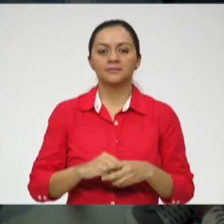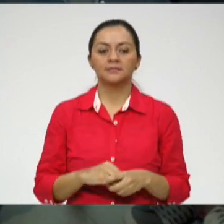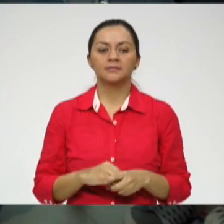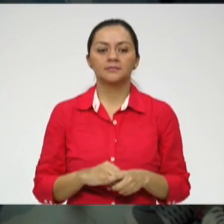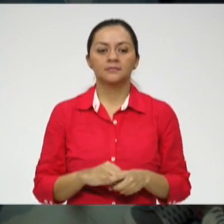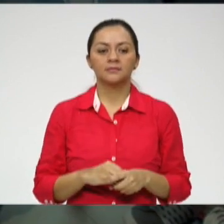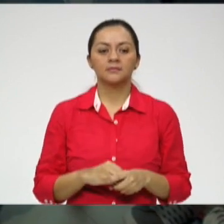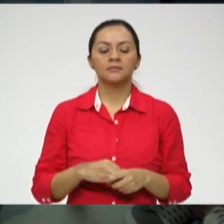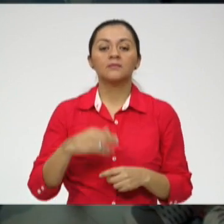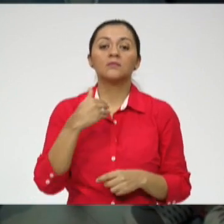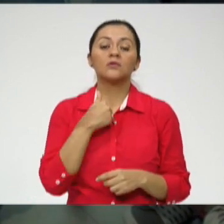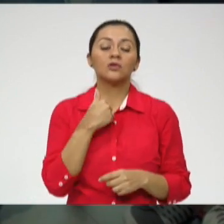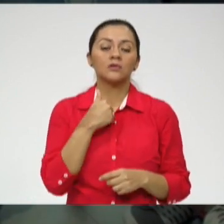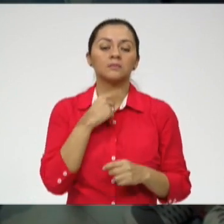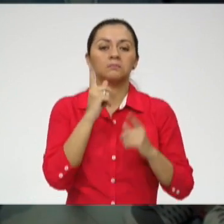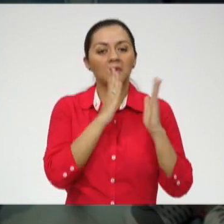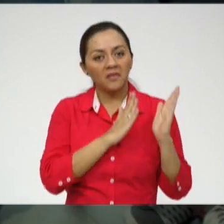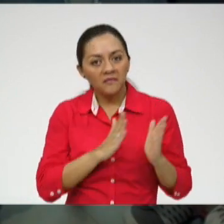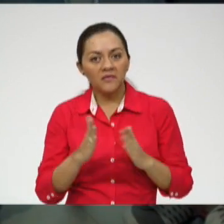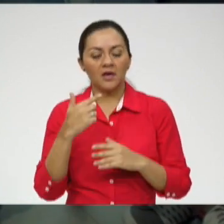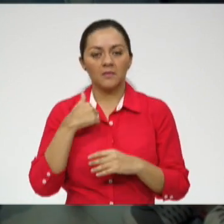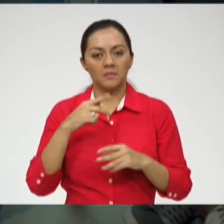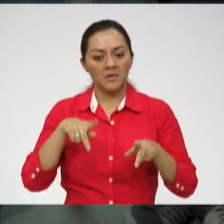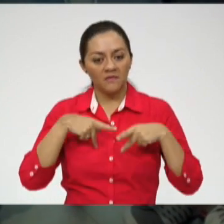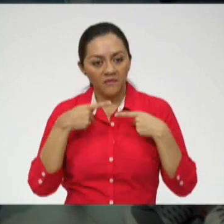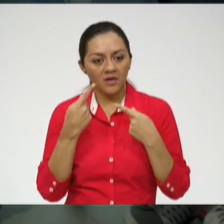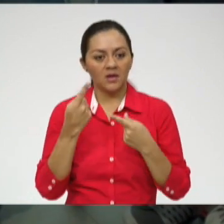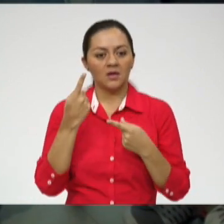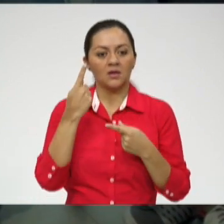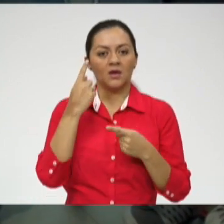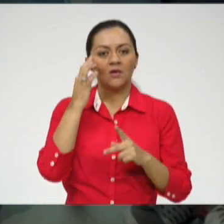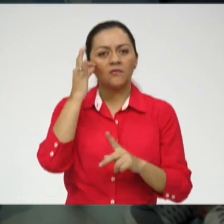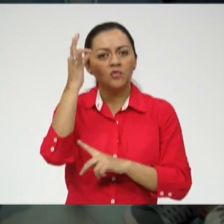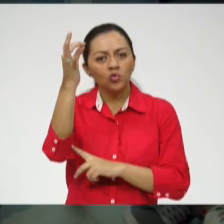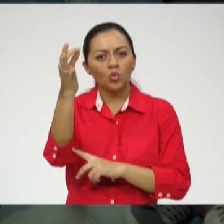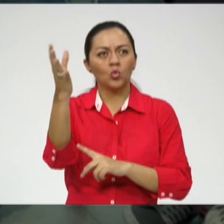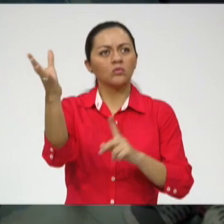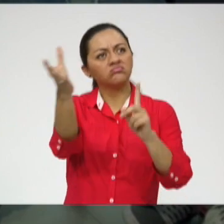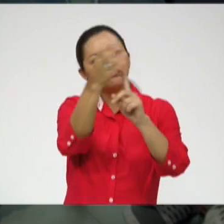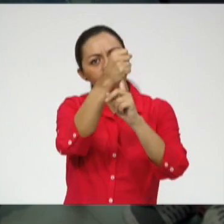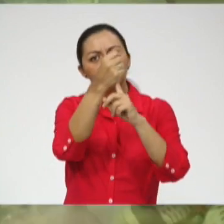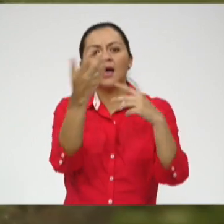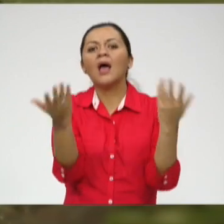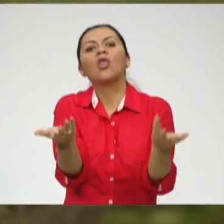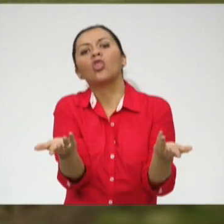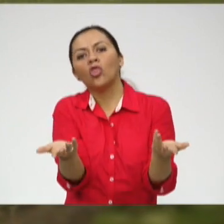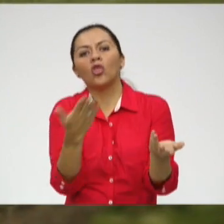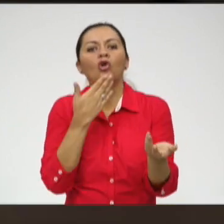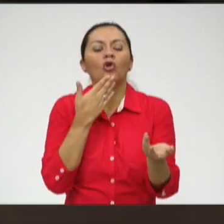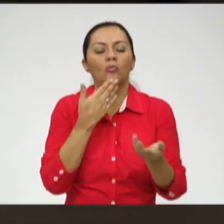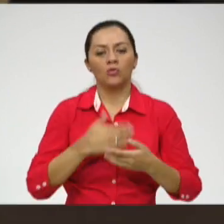Planificarte lo que tú quieres para tu vida, para tu futuro, qué es lo que quieres ser, qué metas quieres lograr, a dónde quieres llegar.